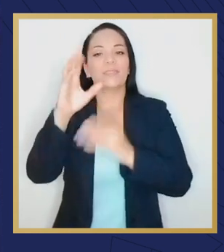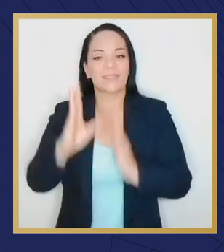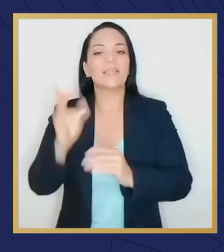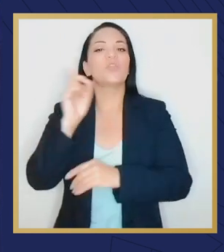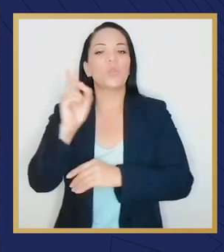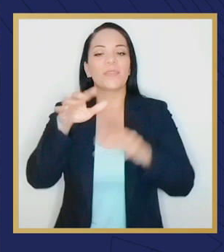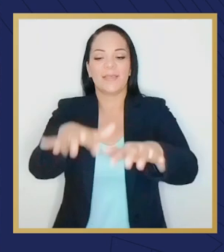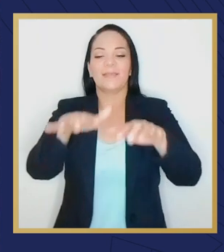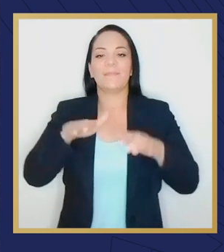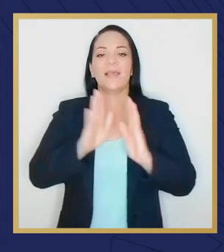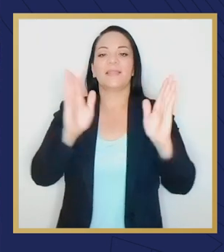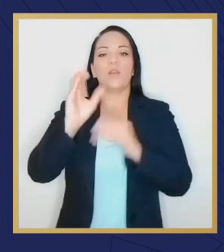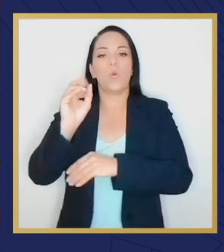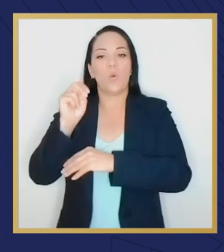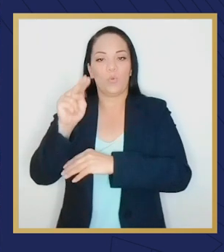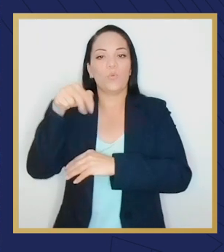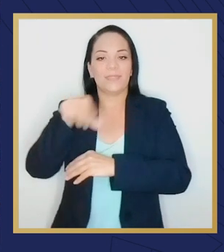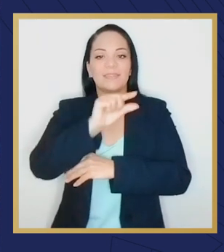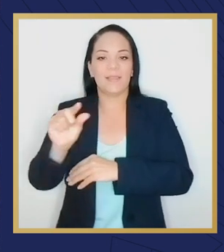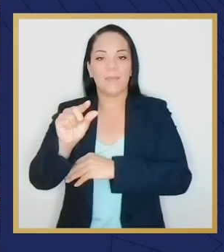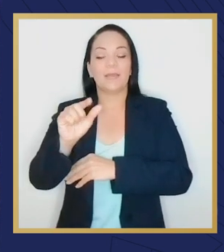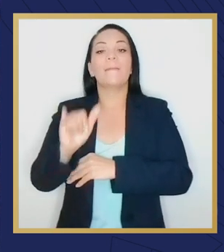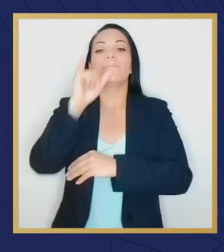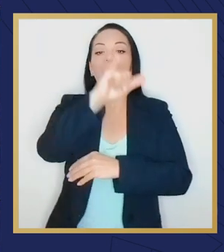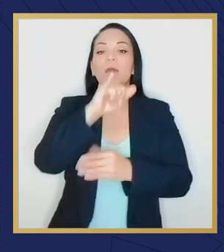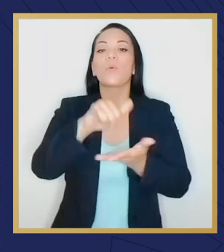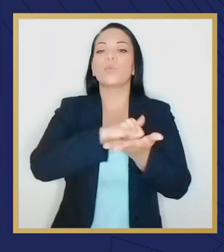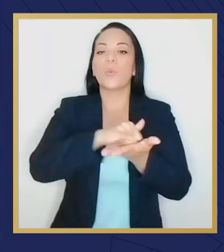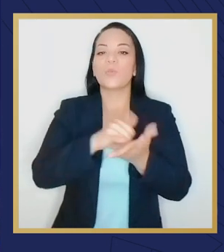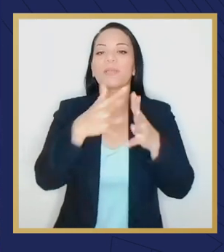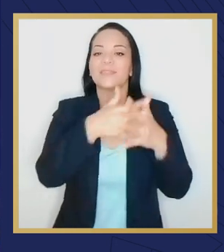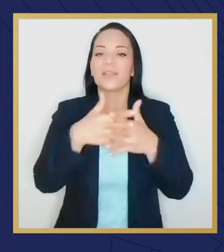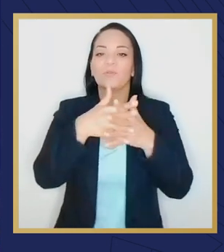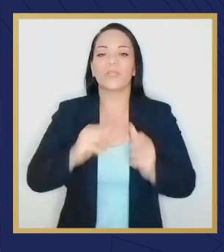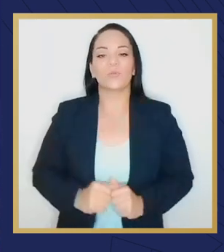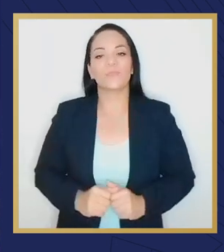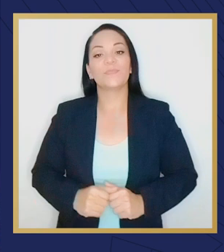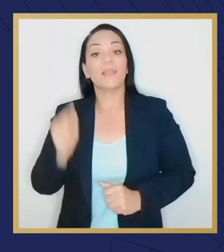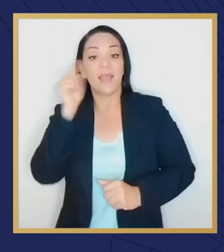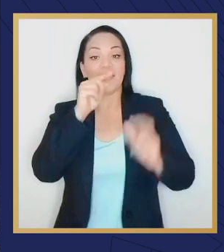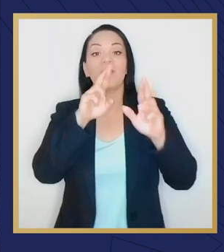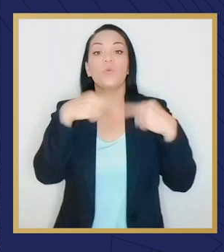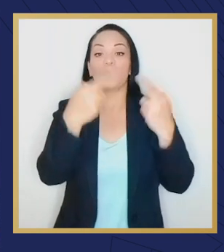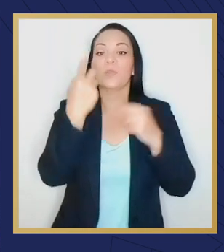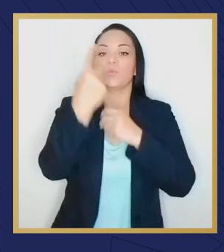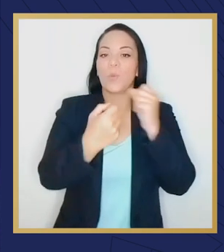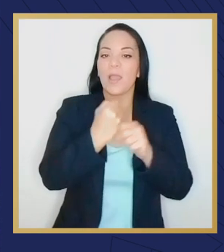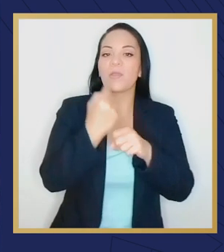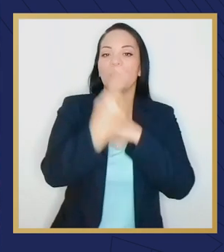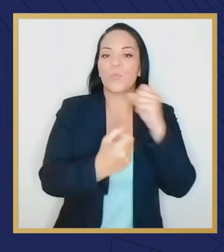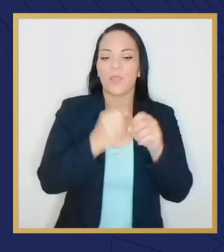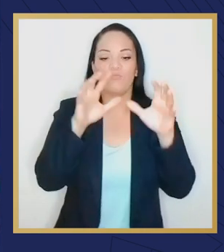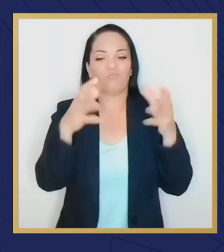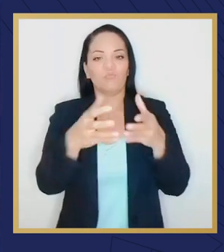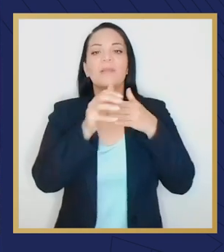General de las Naciones Unidas de esta semana en la ciudad de Nueva York. Esas son reuniones anuales donde se reúnen los líderes